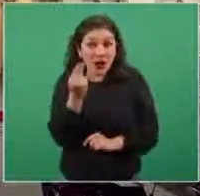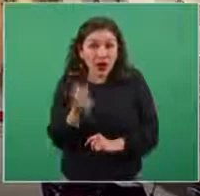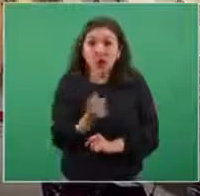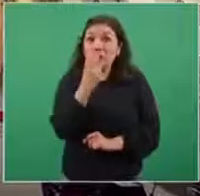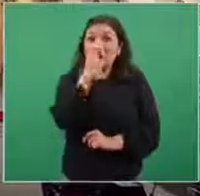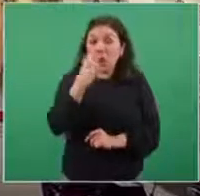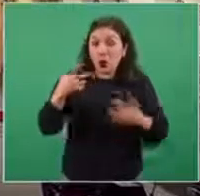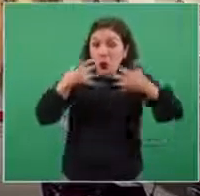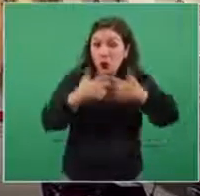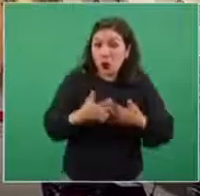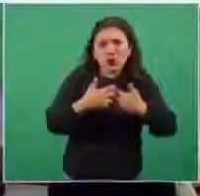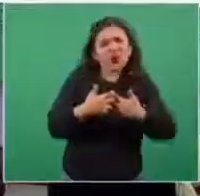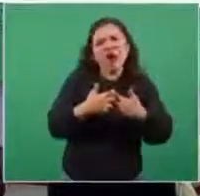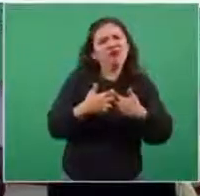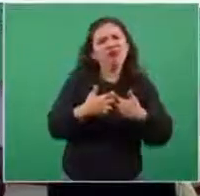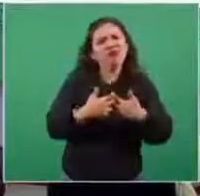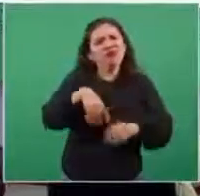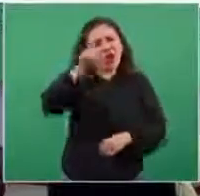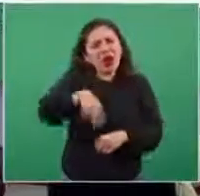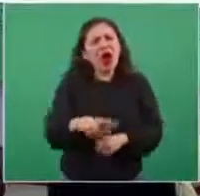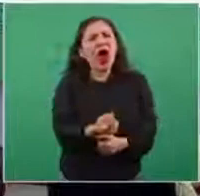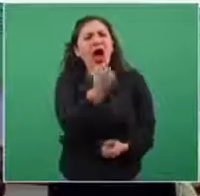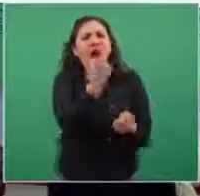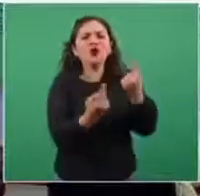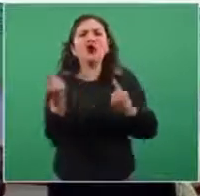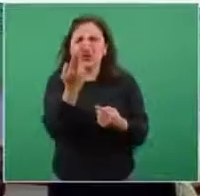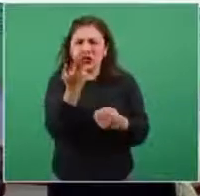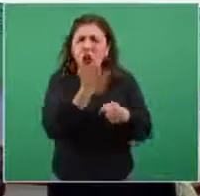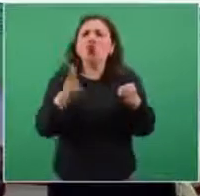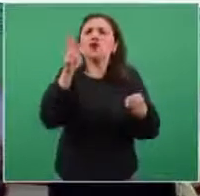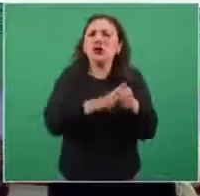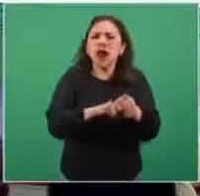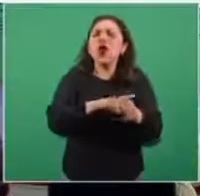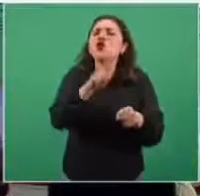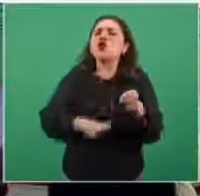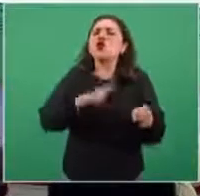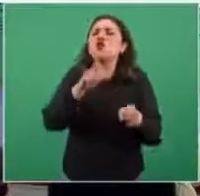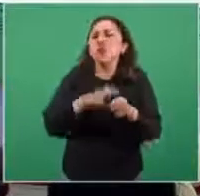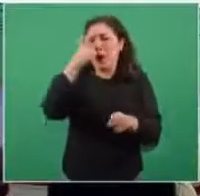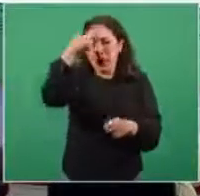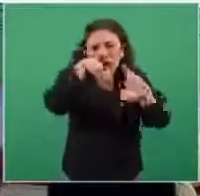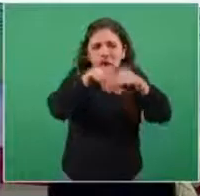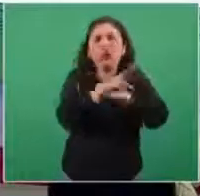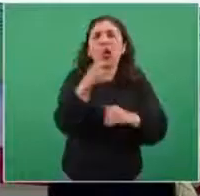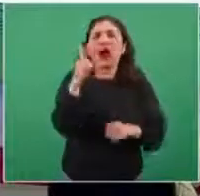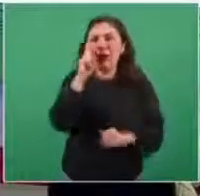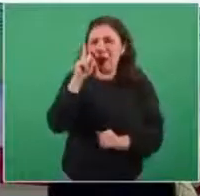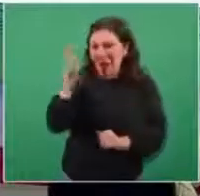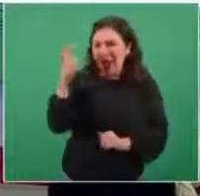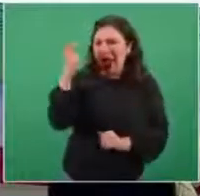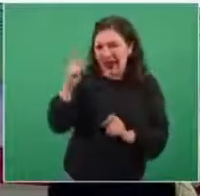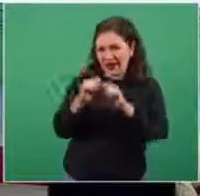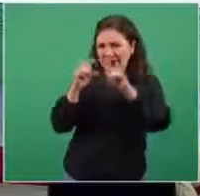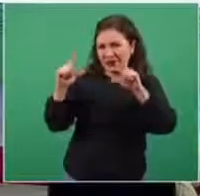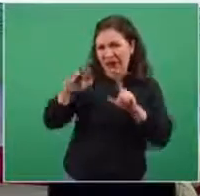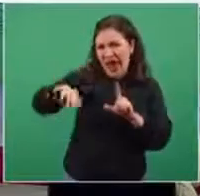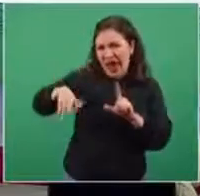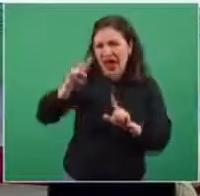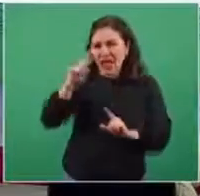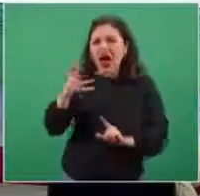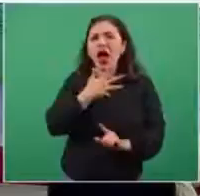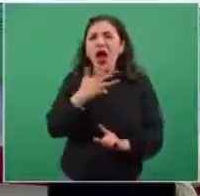ventilador, de hecho la mayoría requieren hospitalización general y tienen, como vieron en la gráfica anterior,